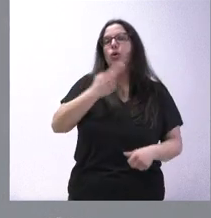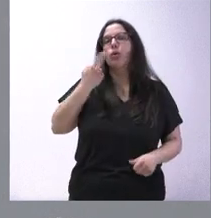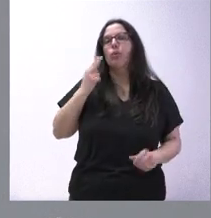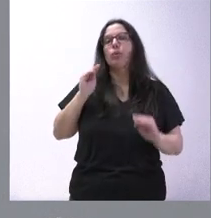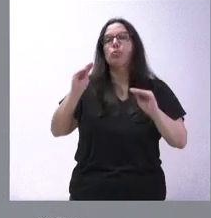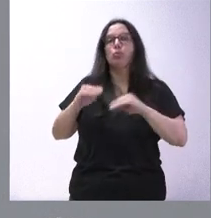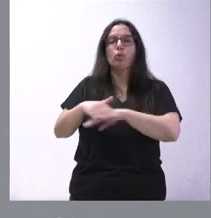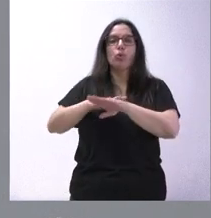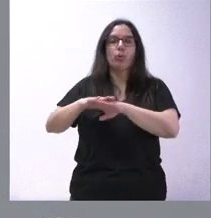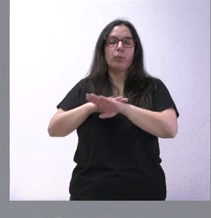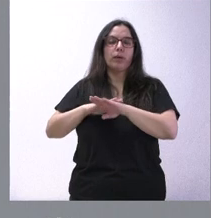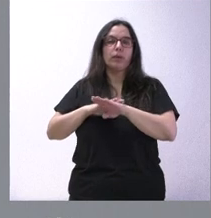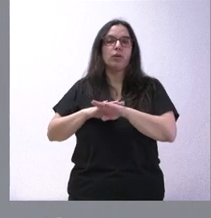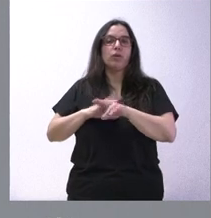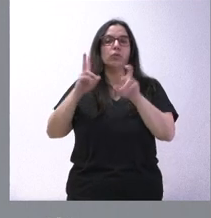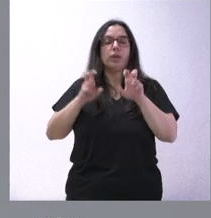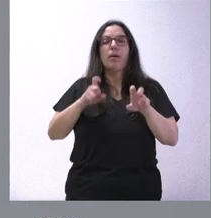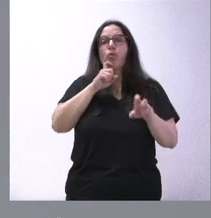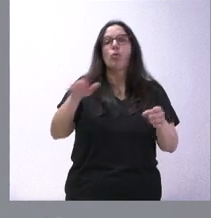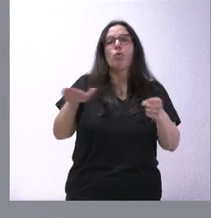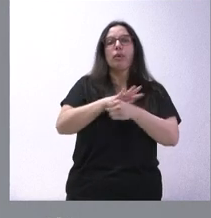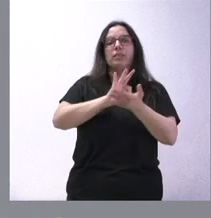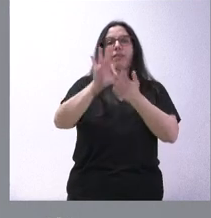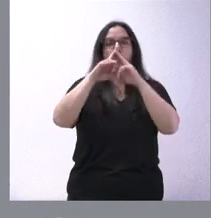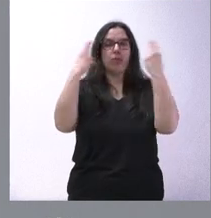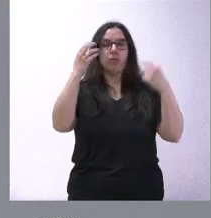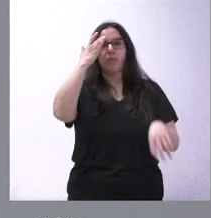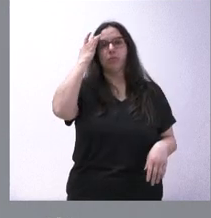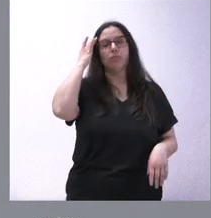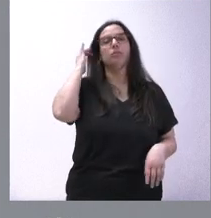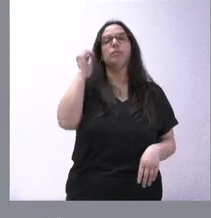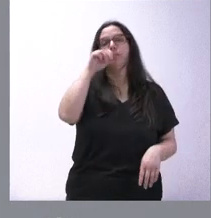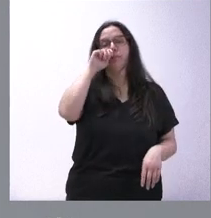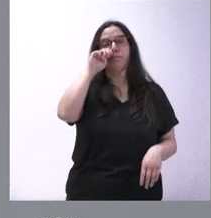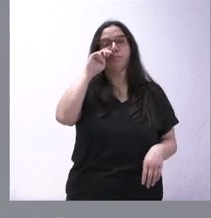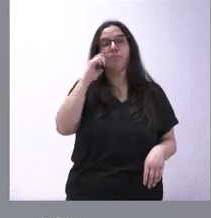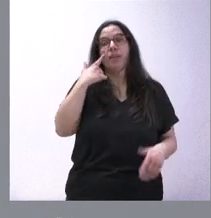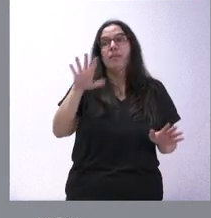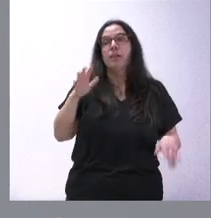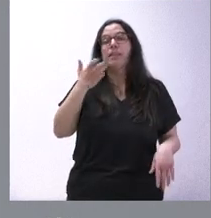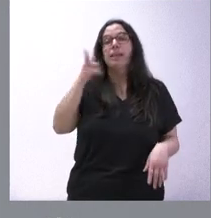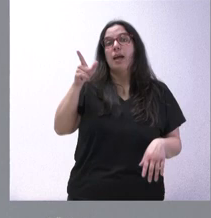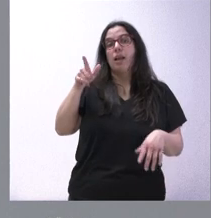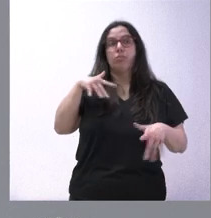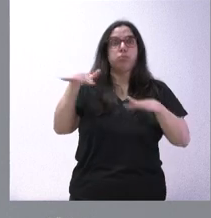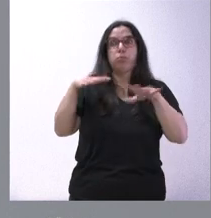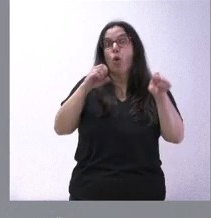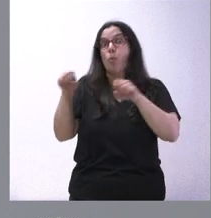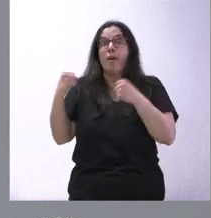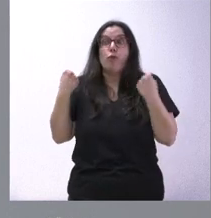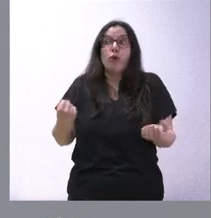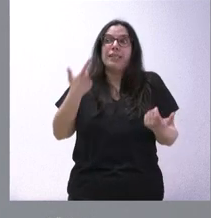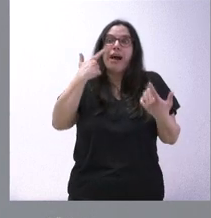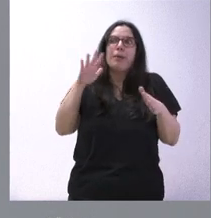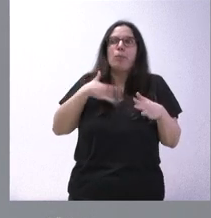en favor de la financiación de los servicios públicos esenciales. A ver si encuentra un momento dentro de su agitada agenda para